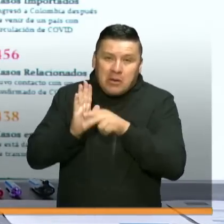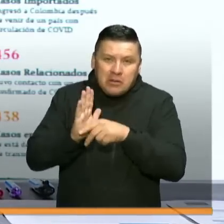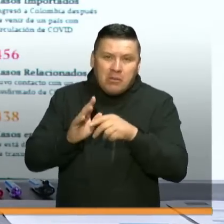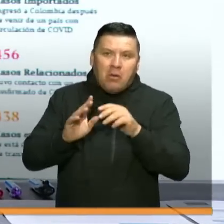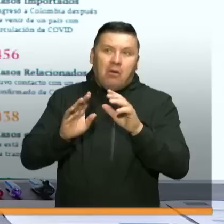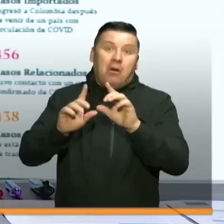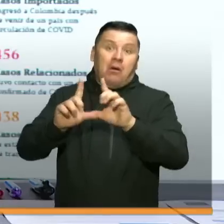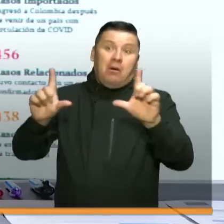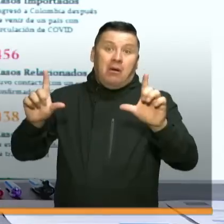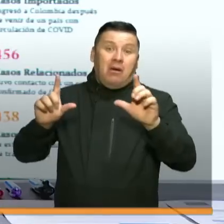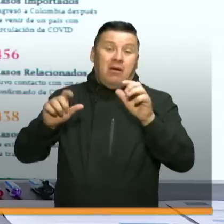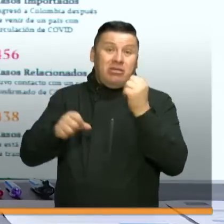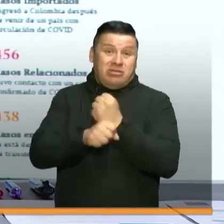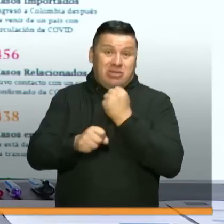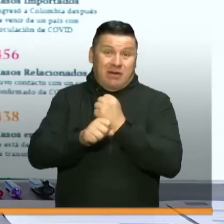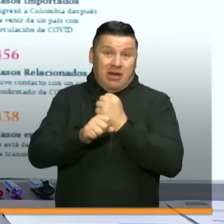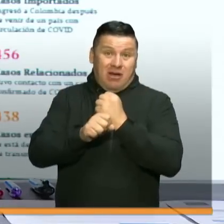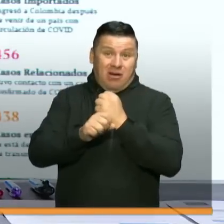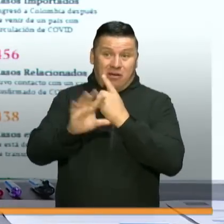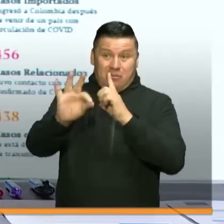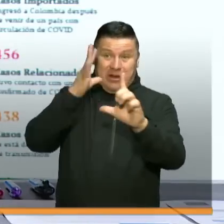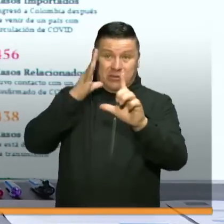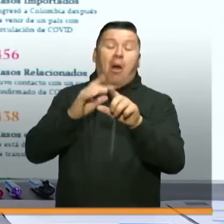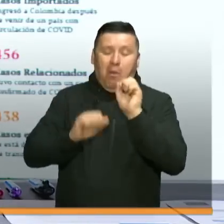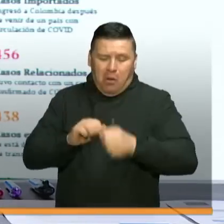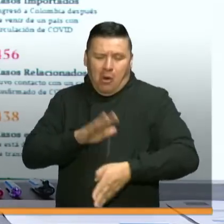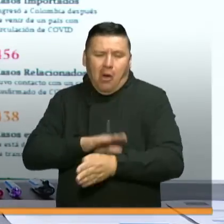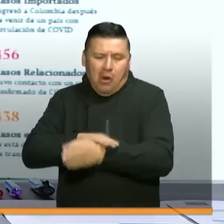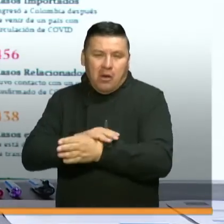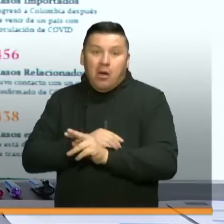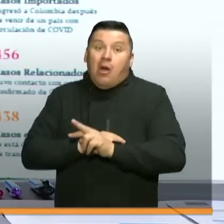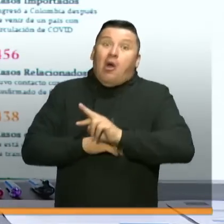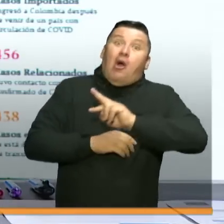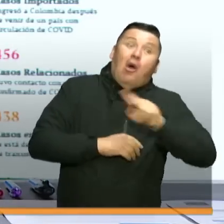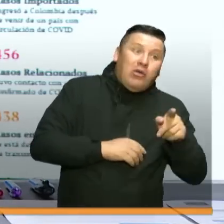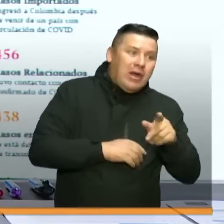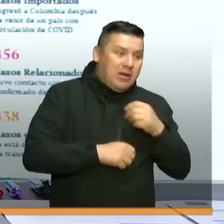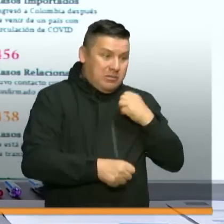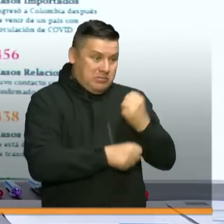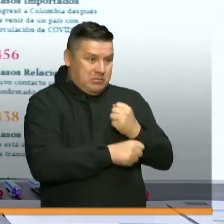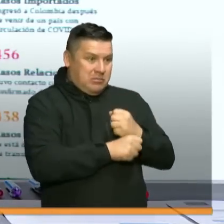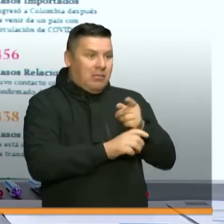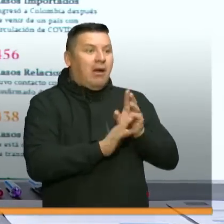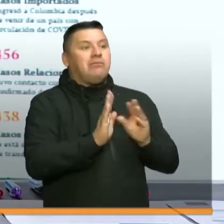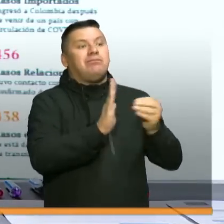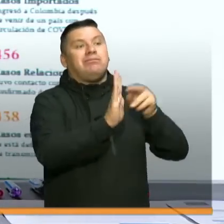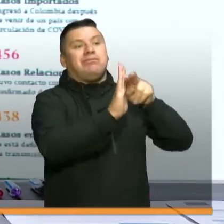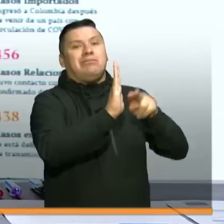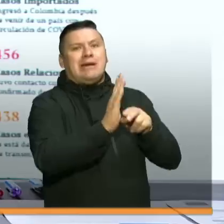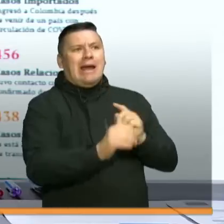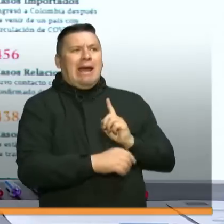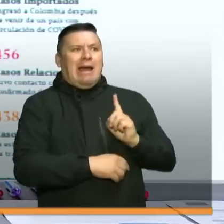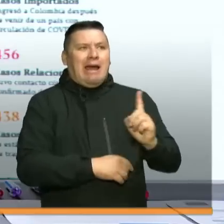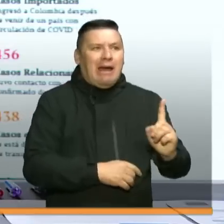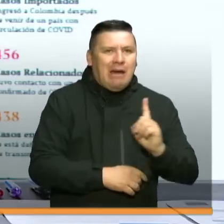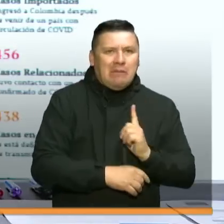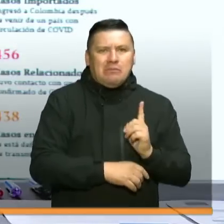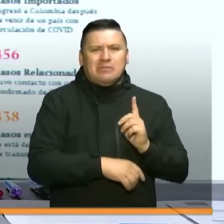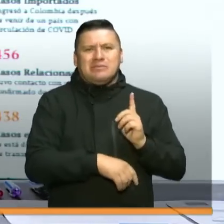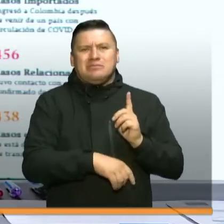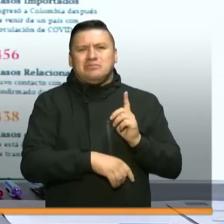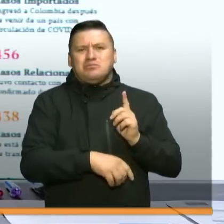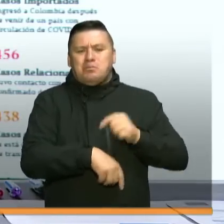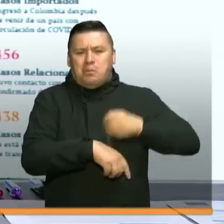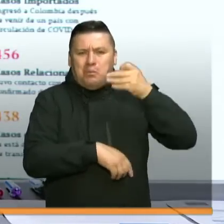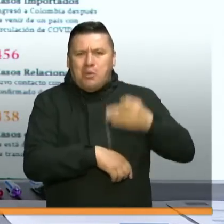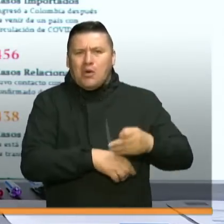teletrabajo lo deben seguir haciendo. Y en algunos sectores se van a tener que establecer protocolos muy específicos, muy